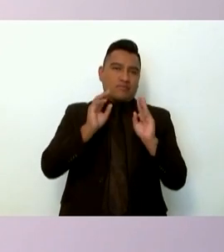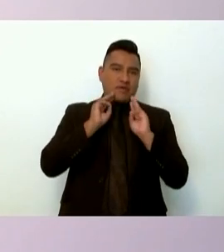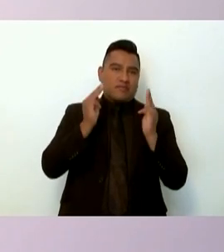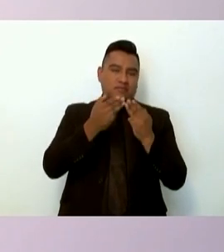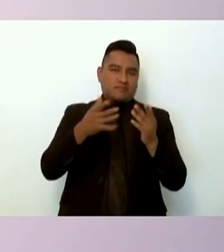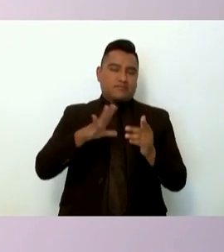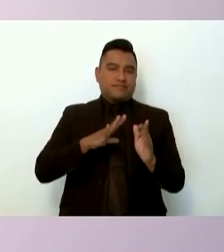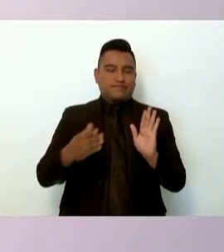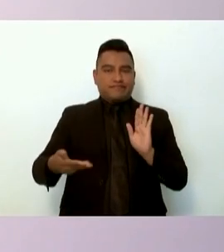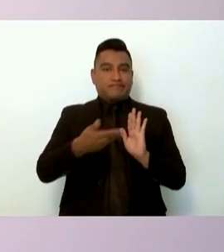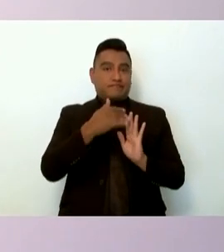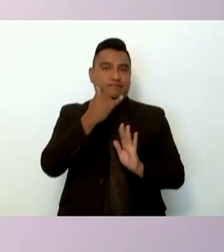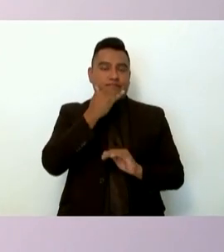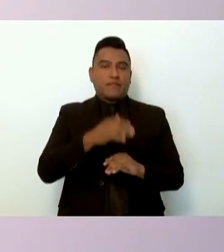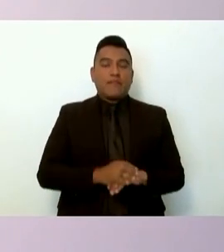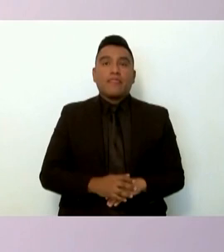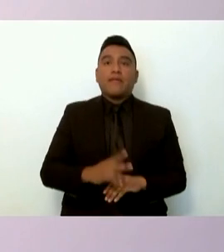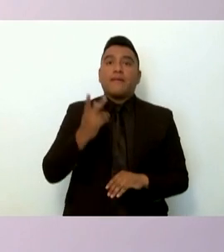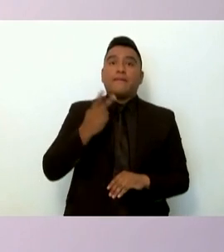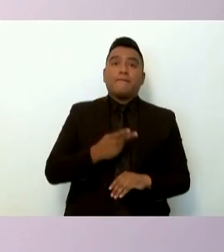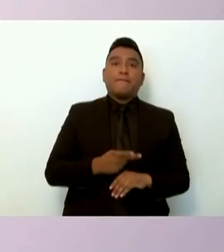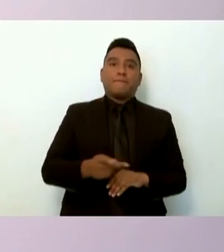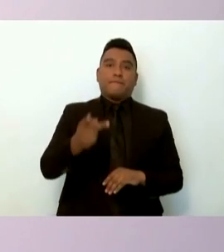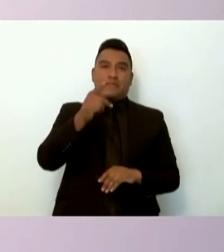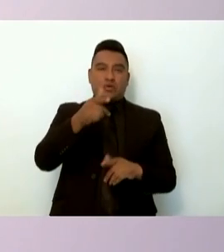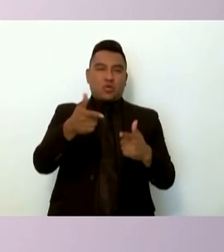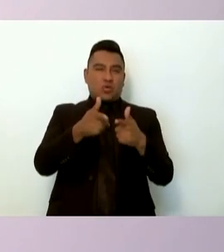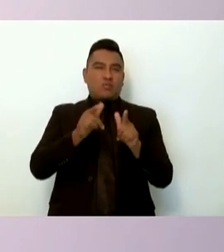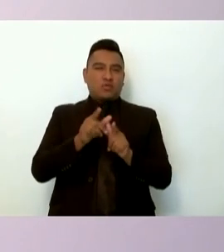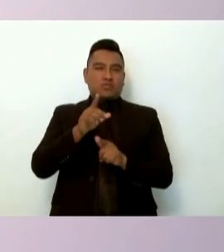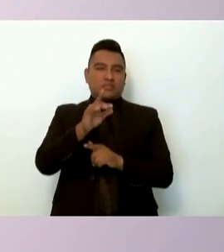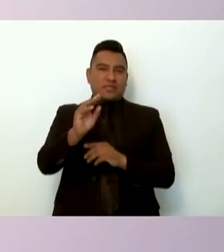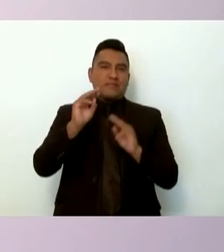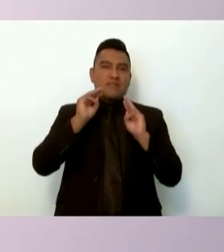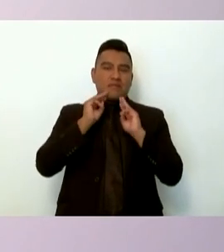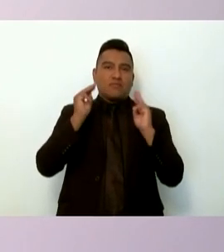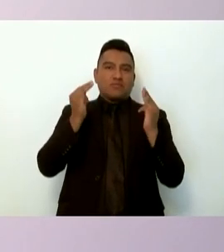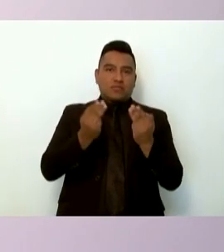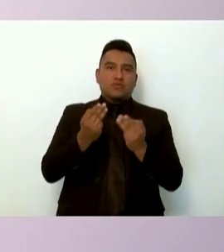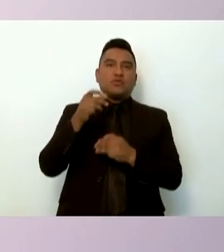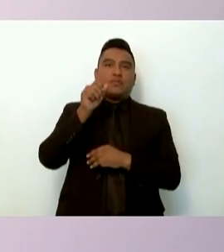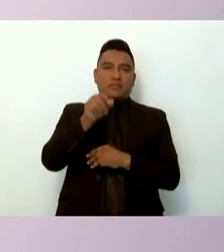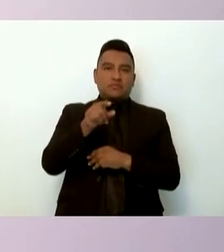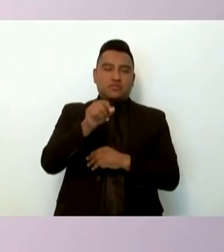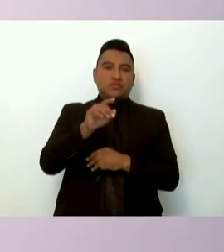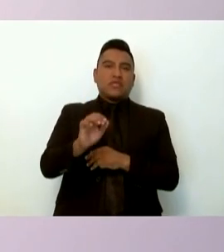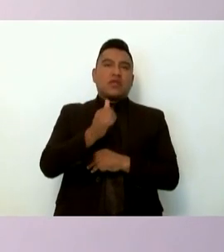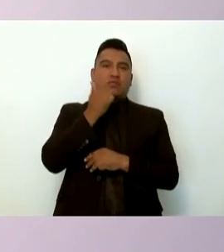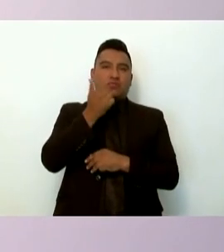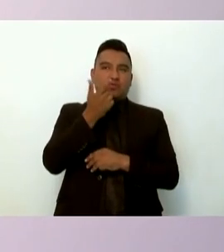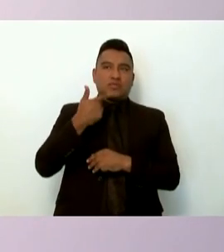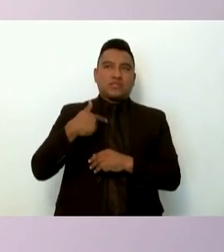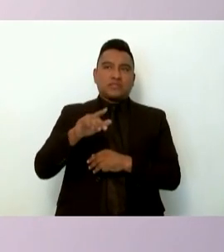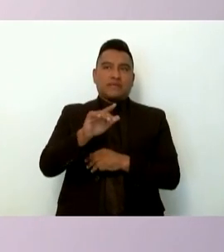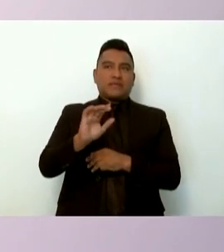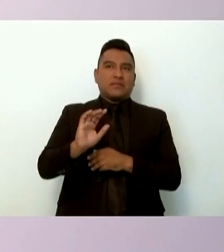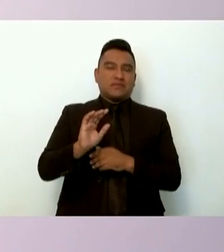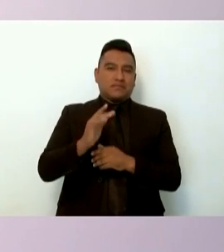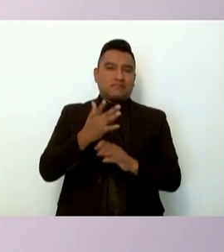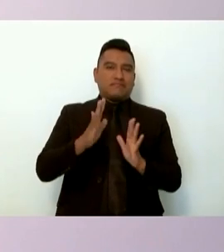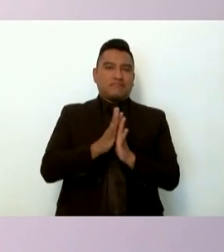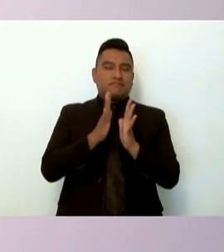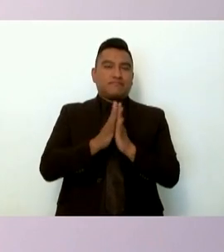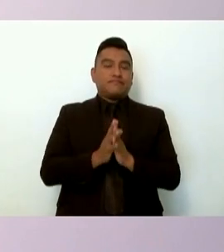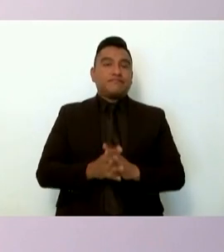diversas declaraciones también de integrantes del grupo delictivo señalan que los estudiantes se han infiltrado miembros del grupo contrario de los rojos